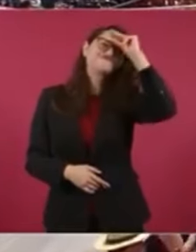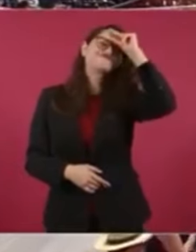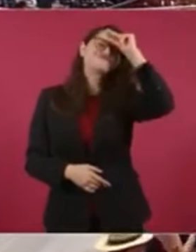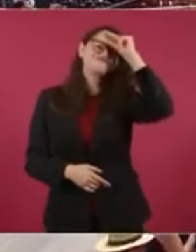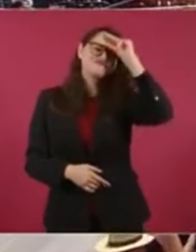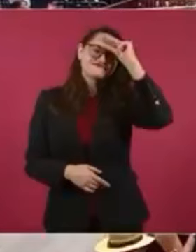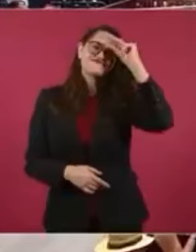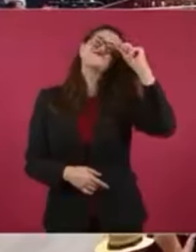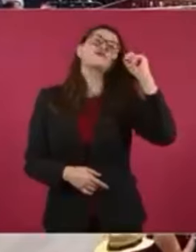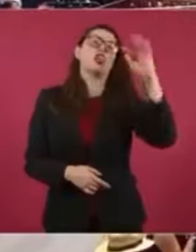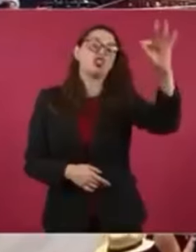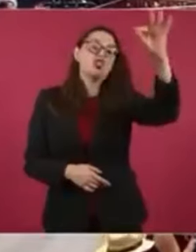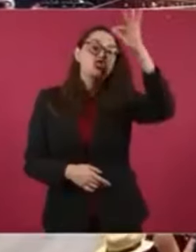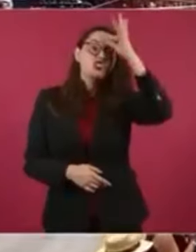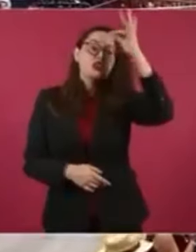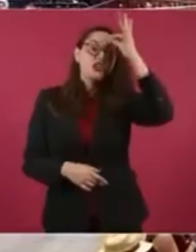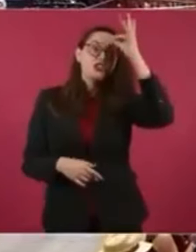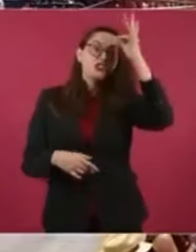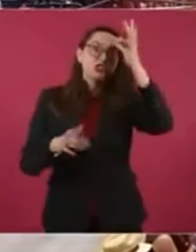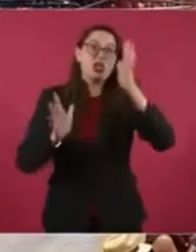El pueblo no es tonto.